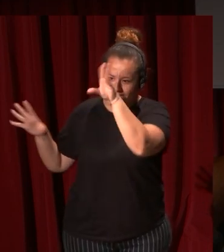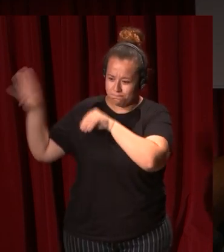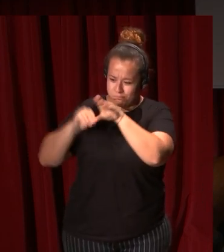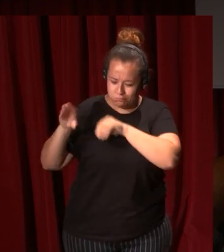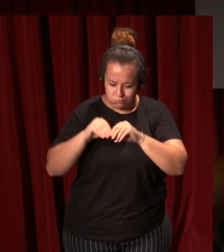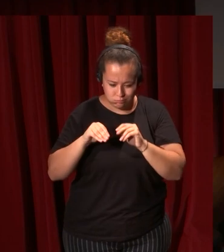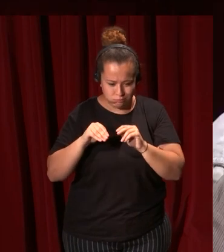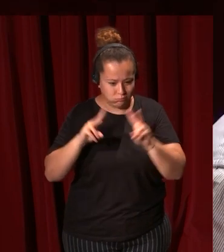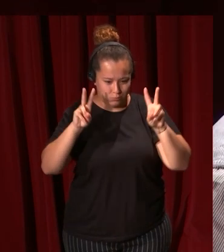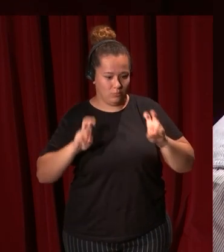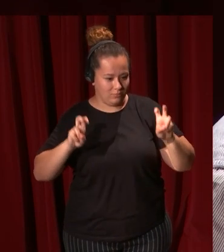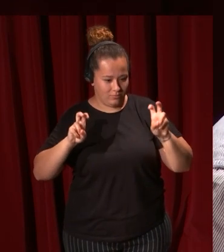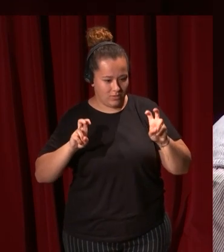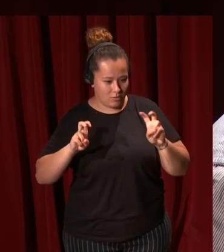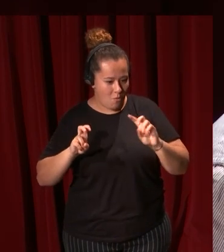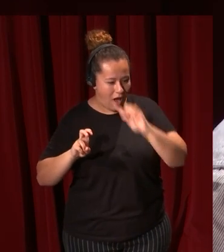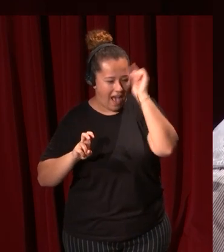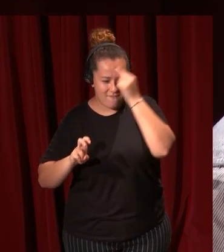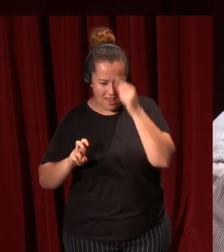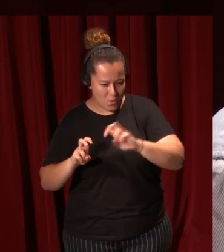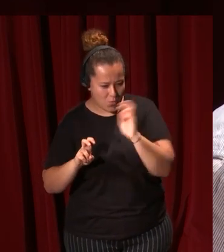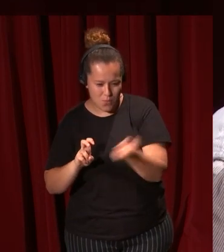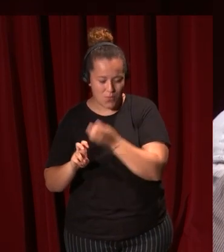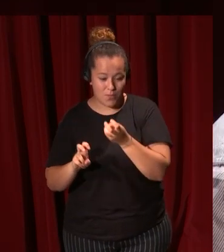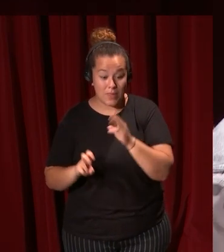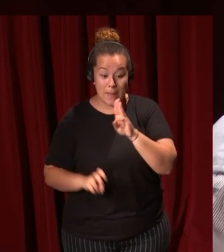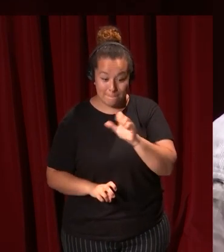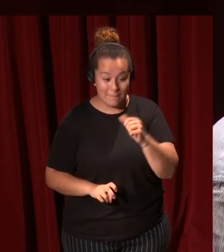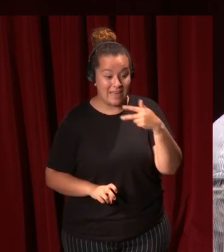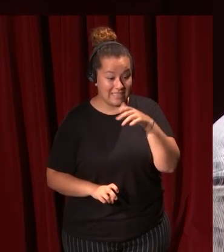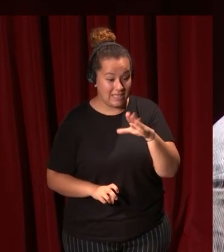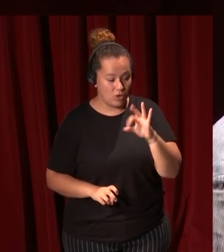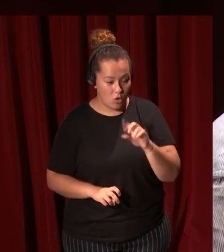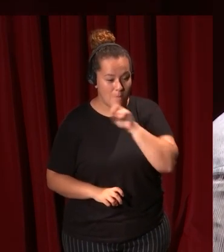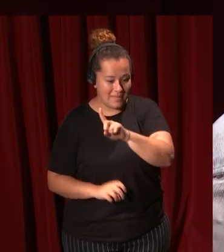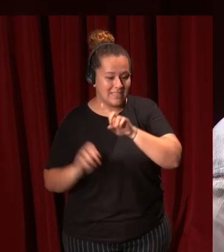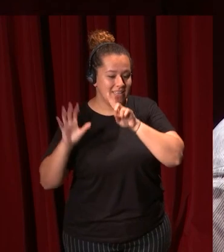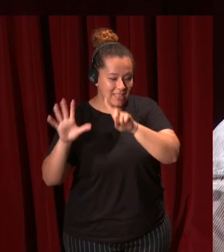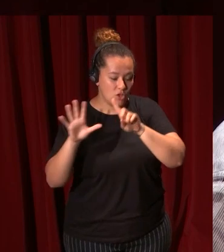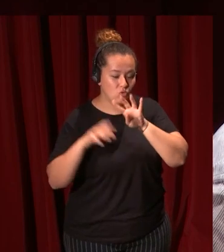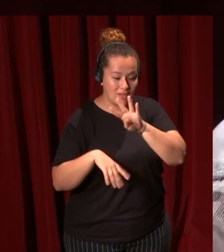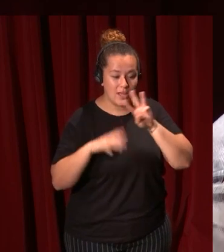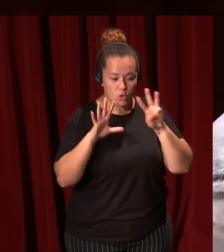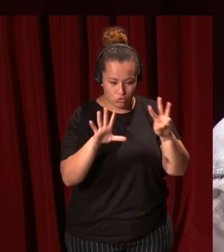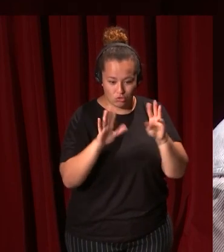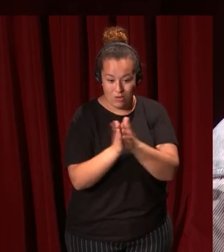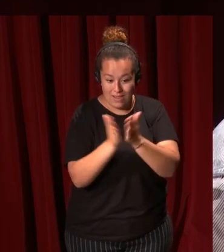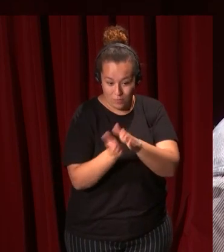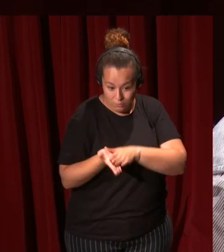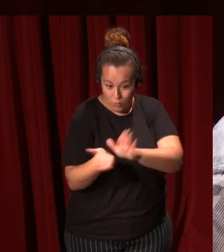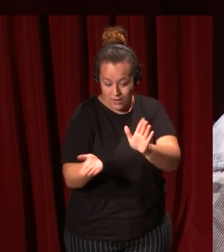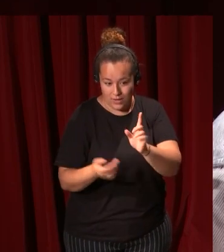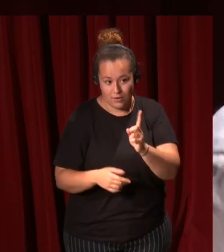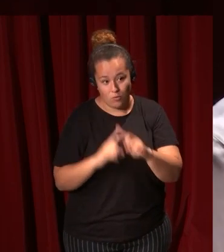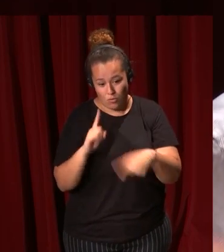ingenios y habilidades Pacheco 1648 se publica un libro 1649 la muerte unos años